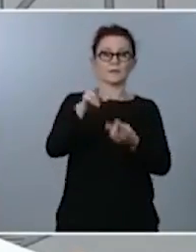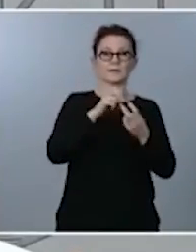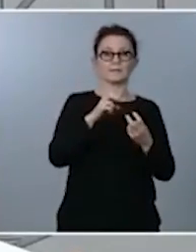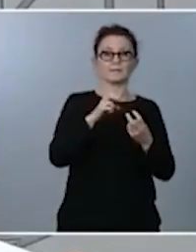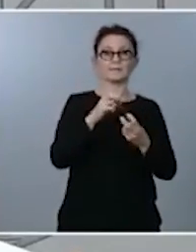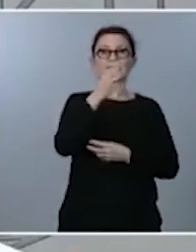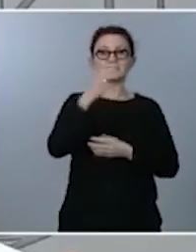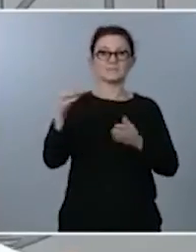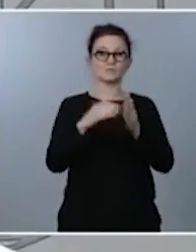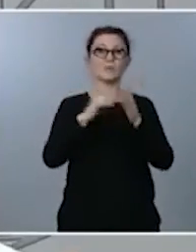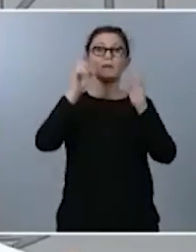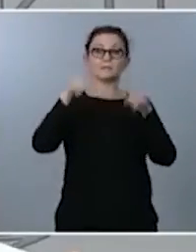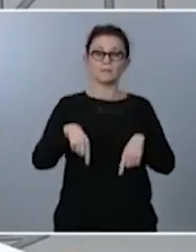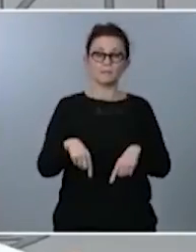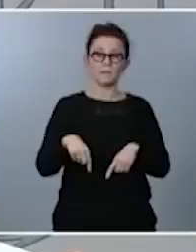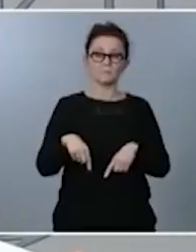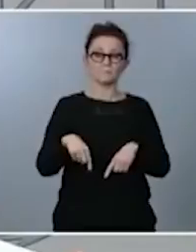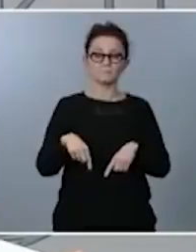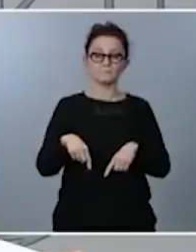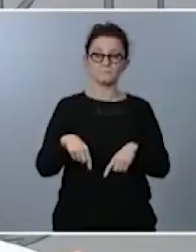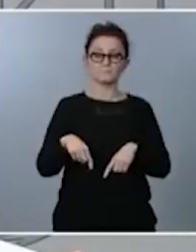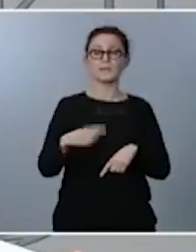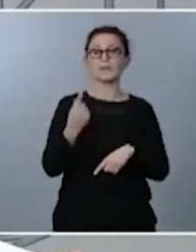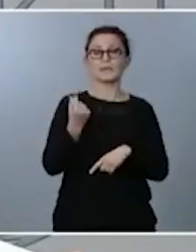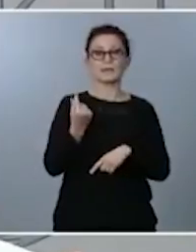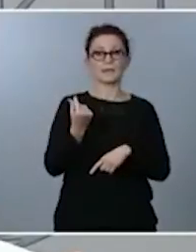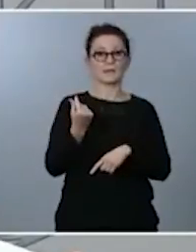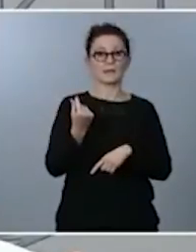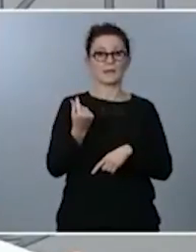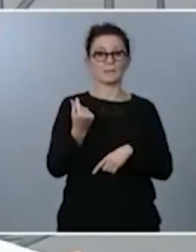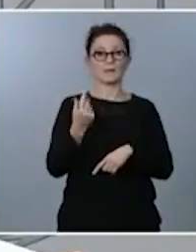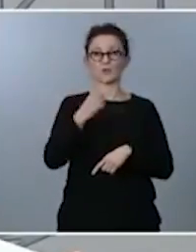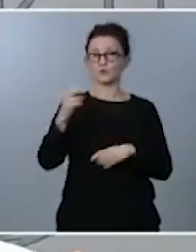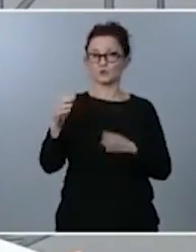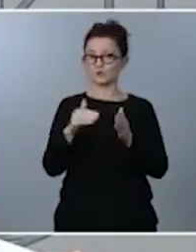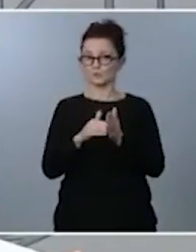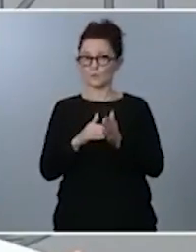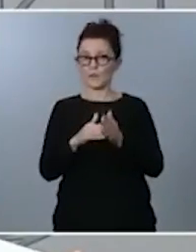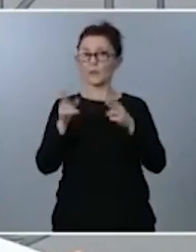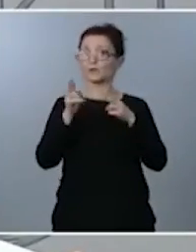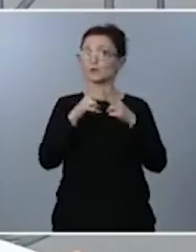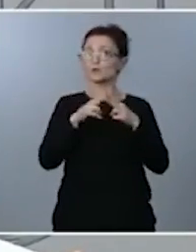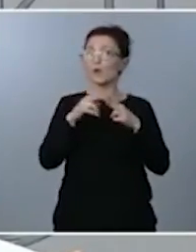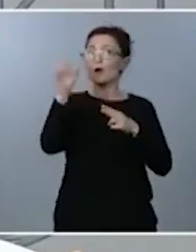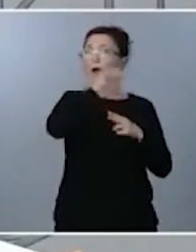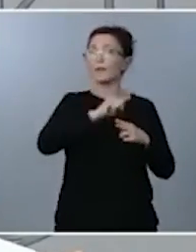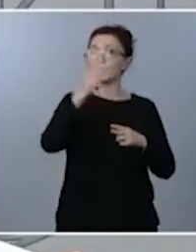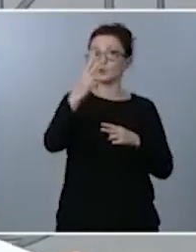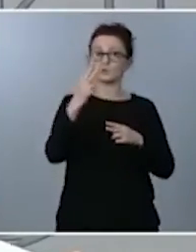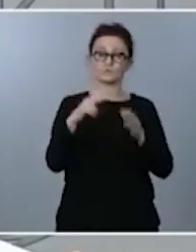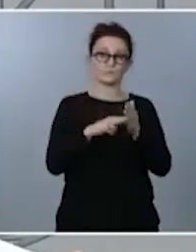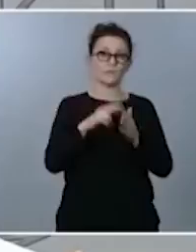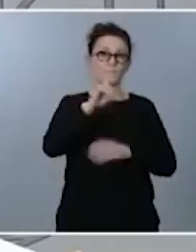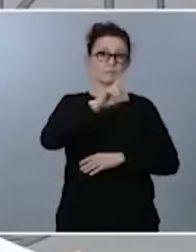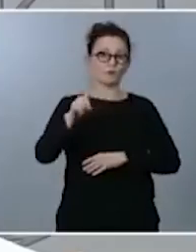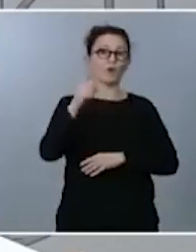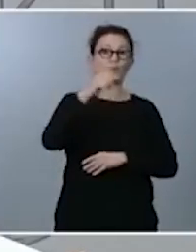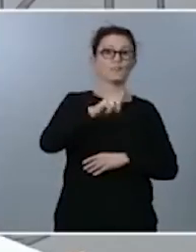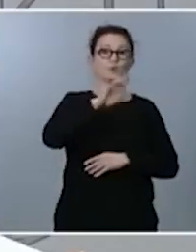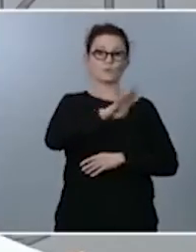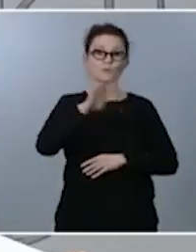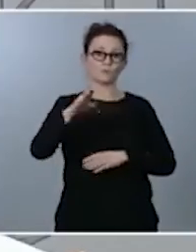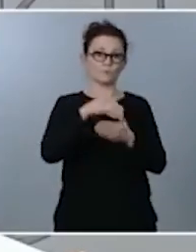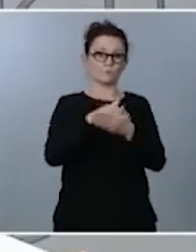rentas de capital los rendimientos del capital que se den los 200.000 son para el año 2021 144 millones de euros